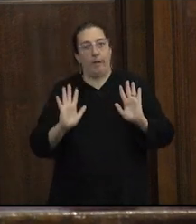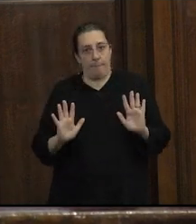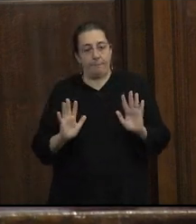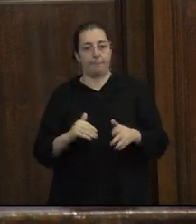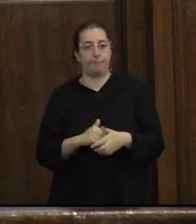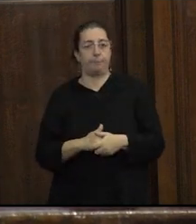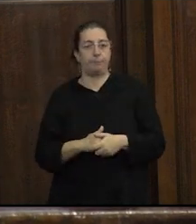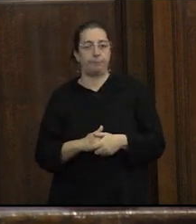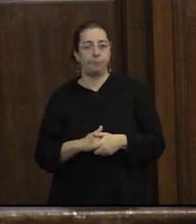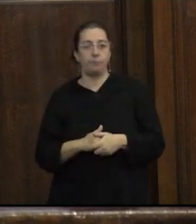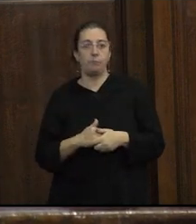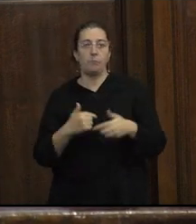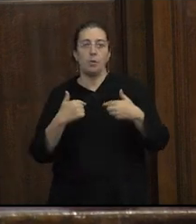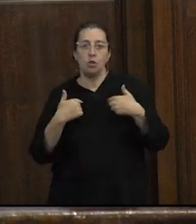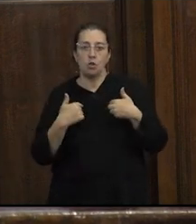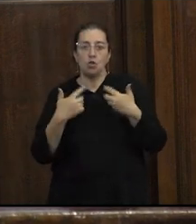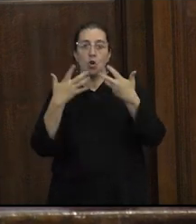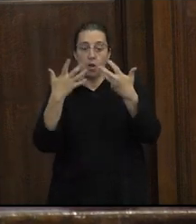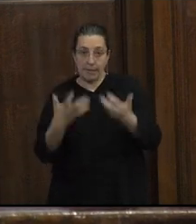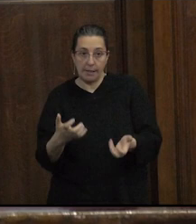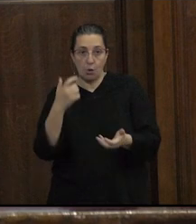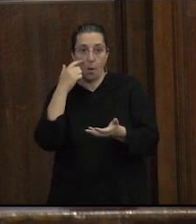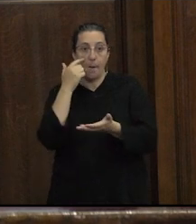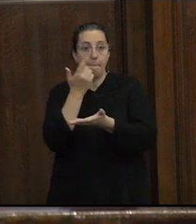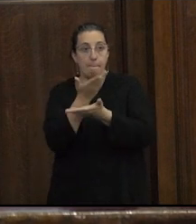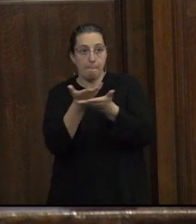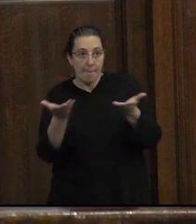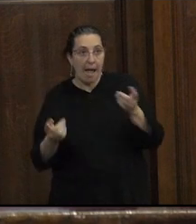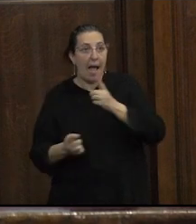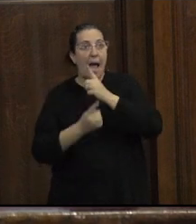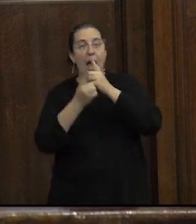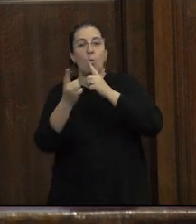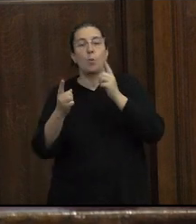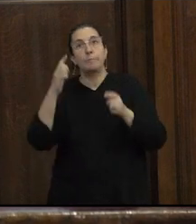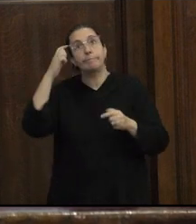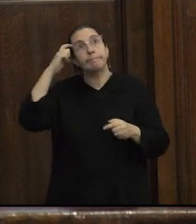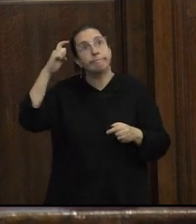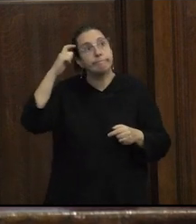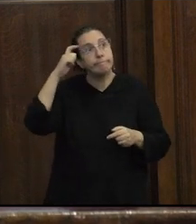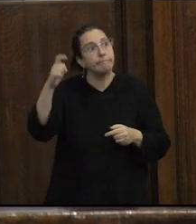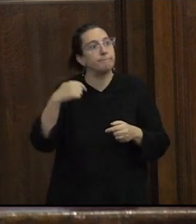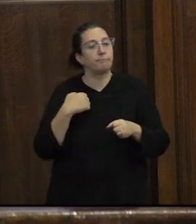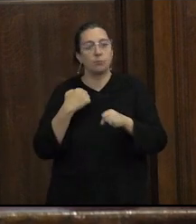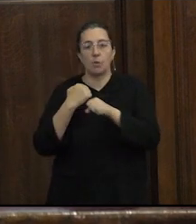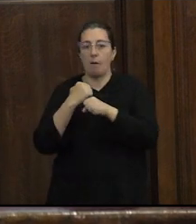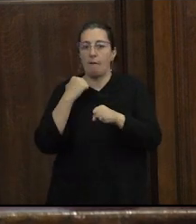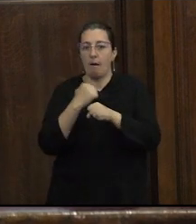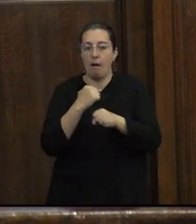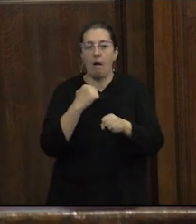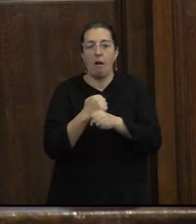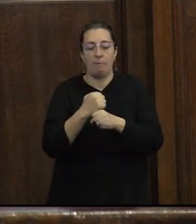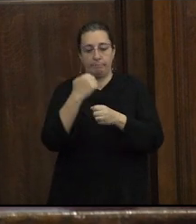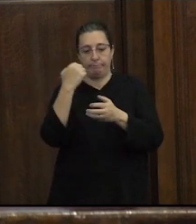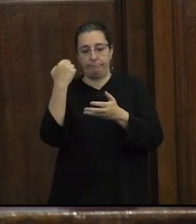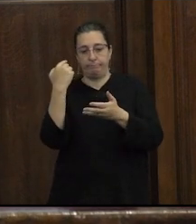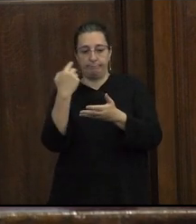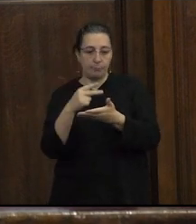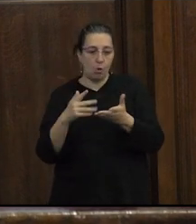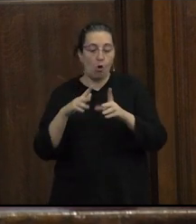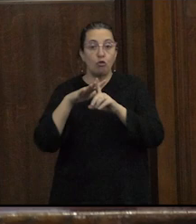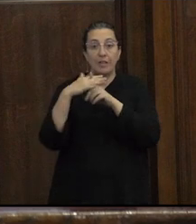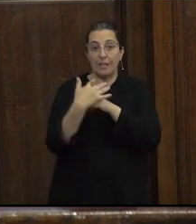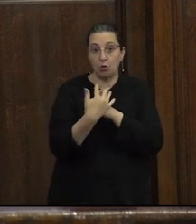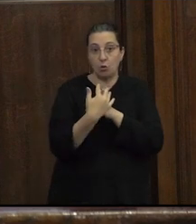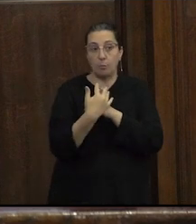bueno, yo lo que les quiero presentar es algunas hipótesis que vengo trabajando sobre la lectura de contexto